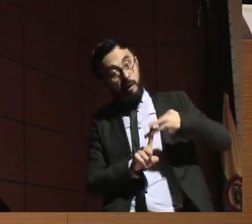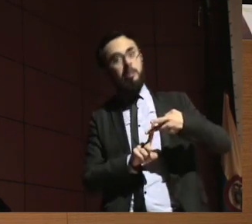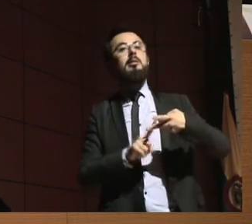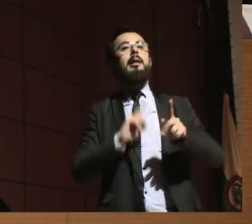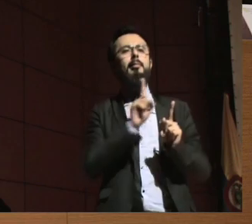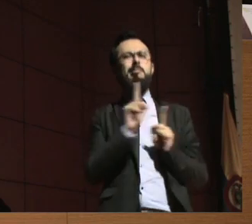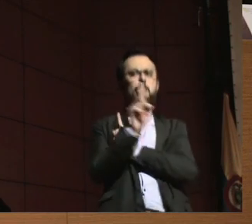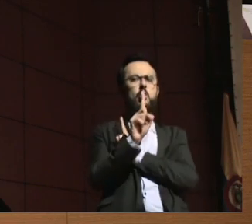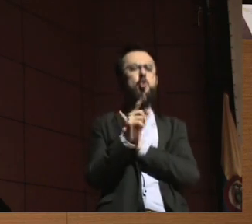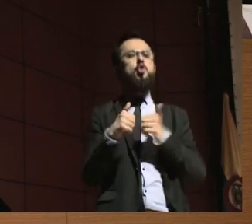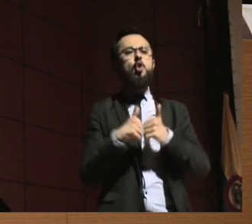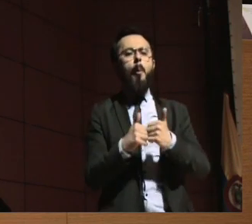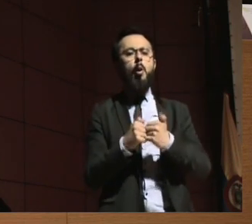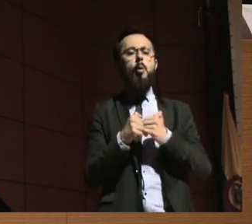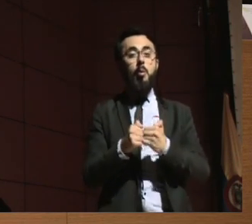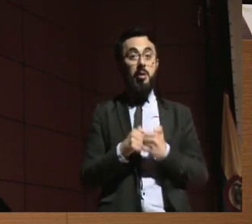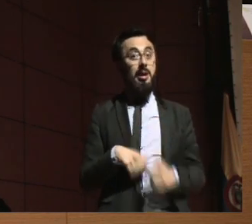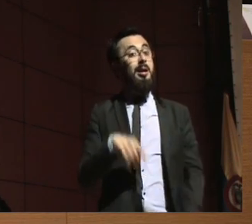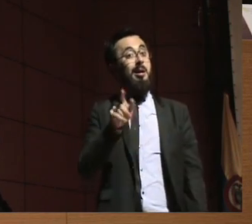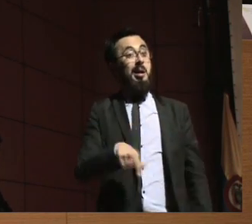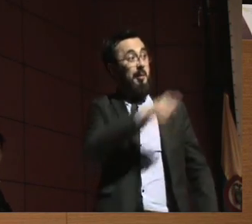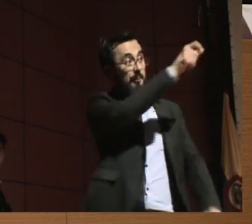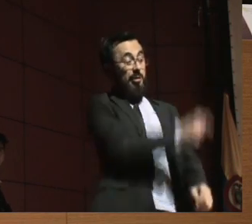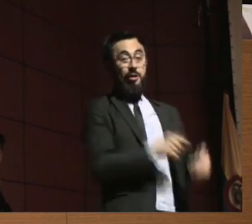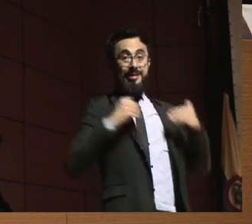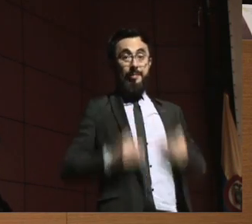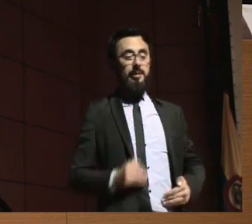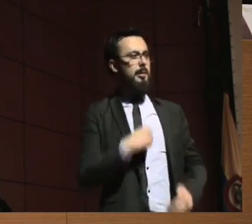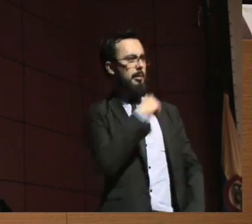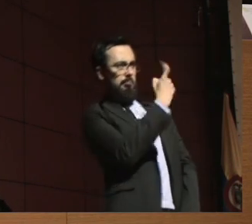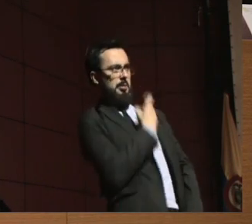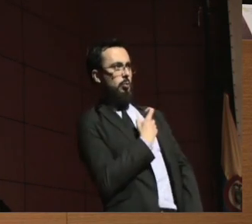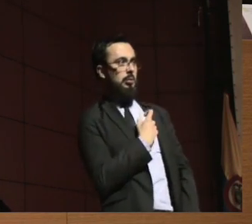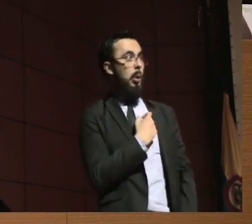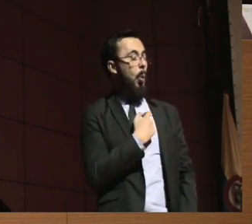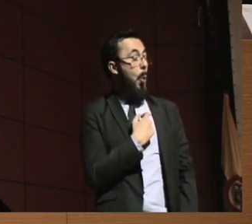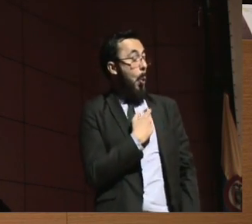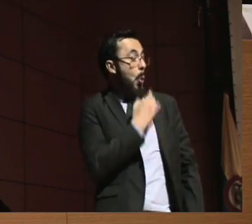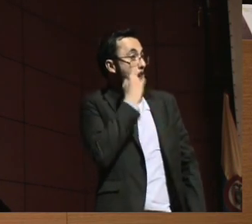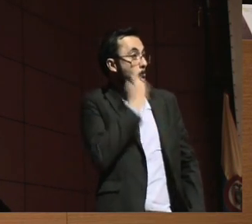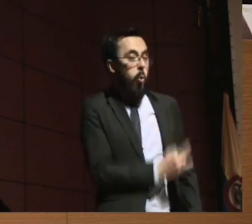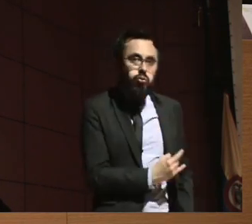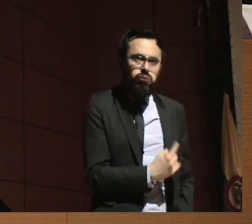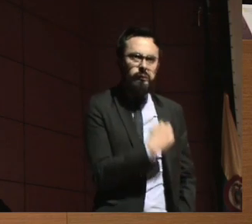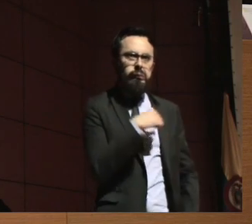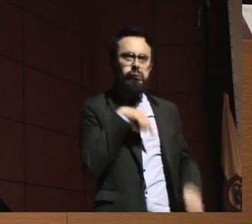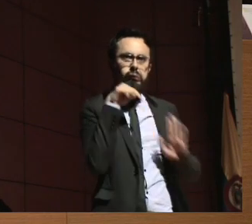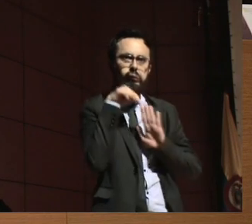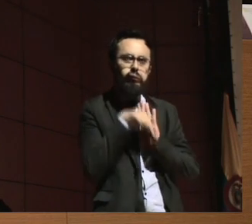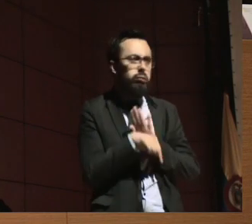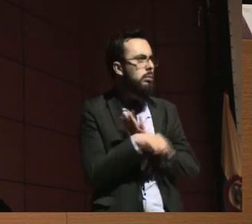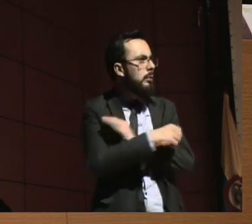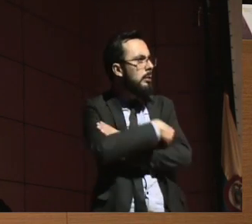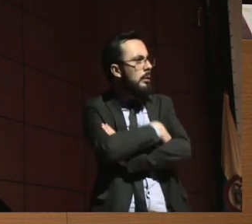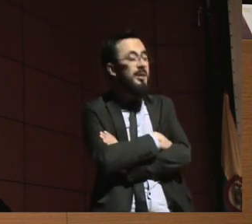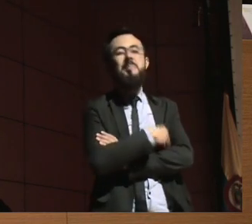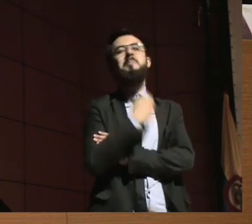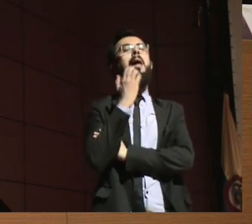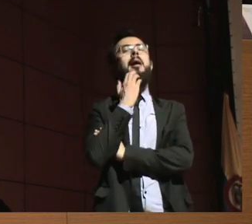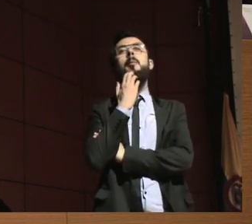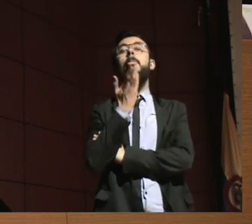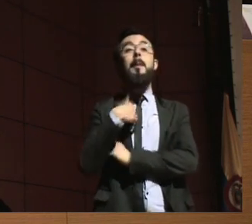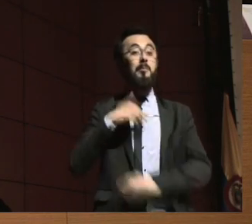nos han hecho y que me han hecho personas con discapacidad son supremamente interesantes. Algunas de esas preguntas, por ejemplo, cuando estuvimos en